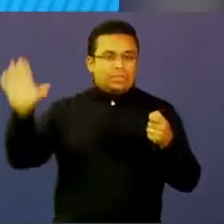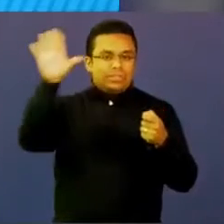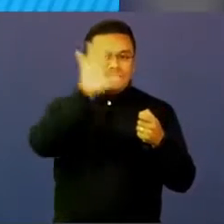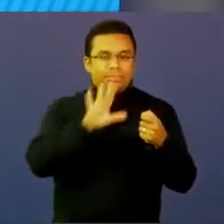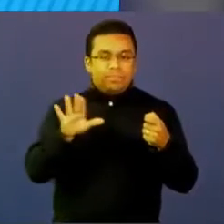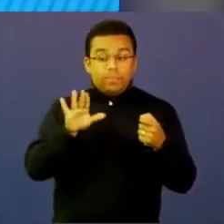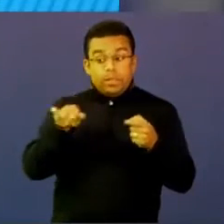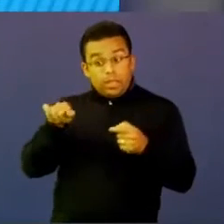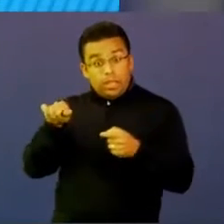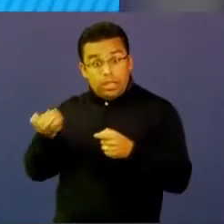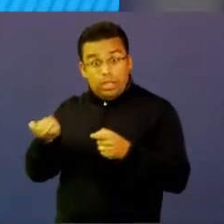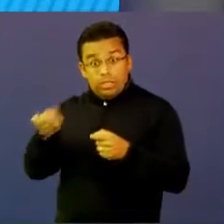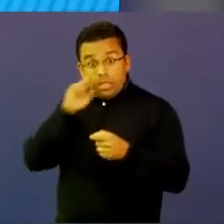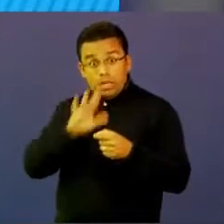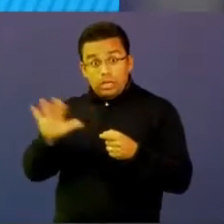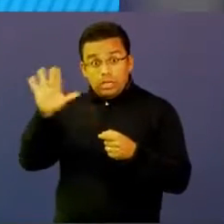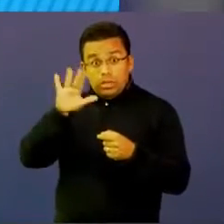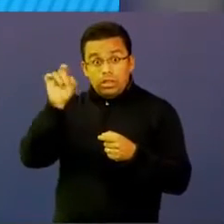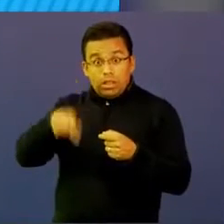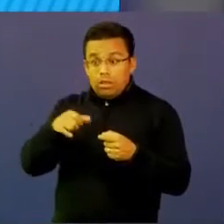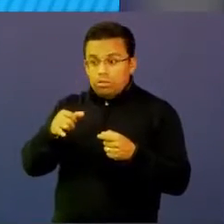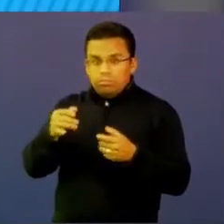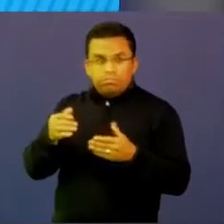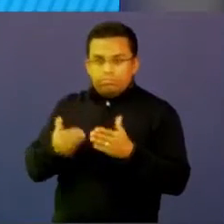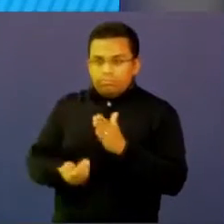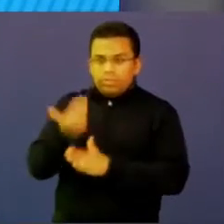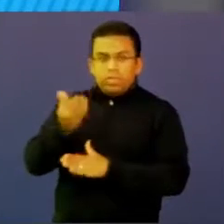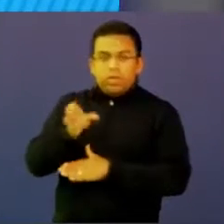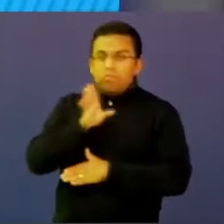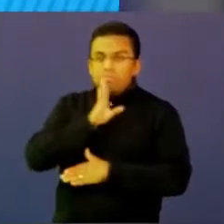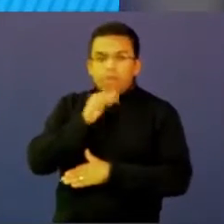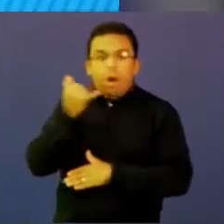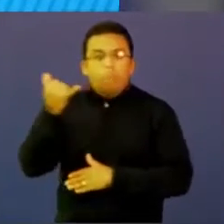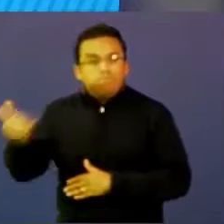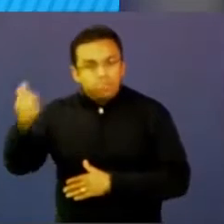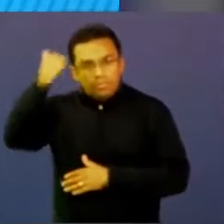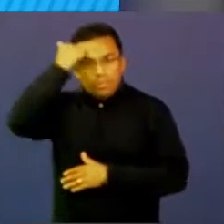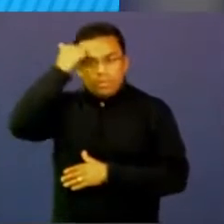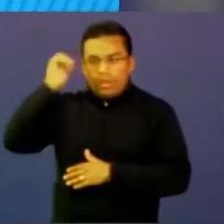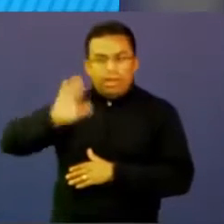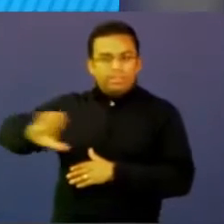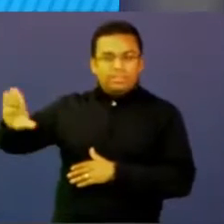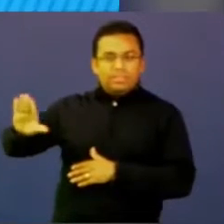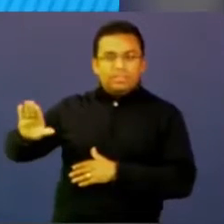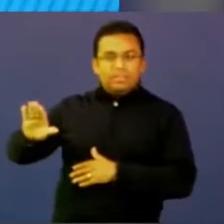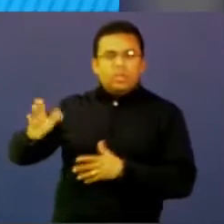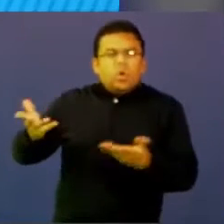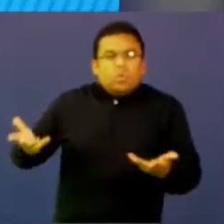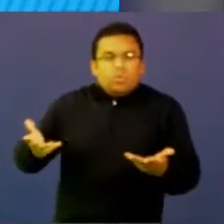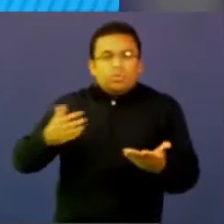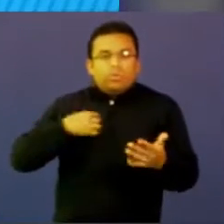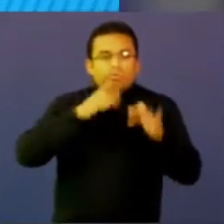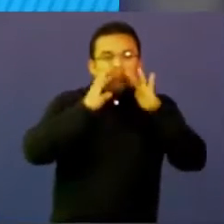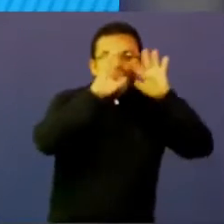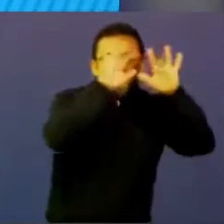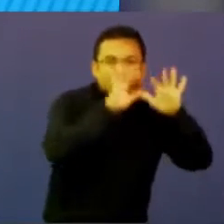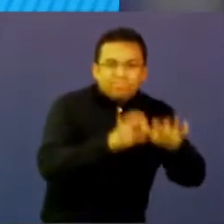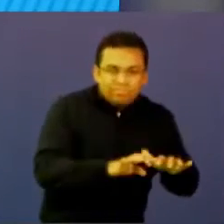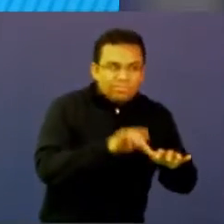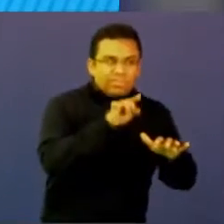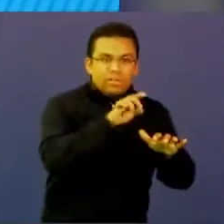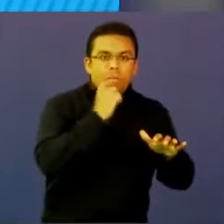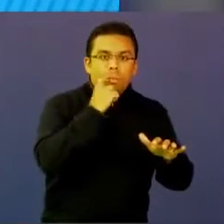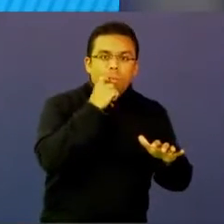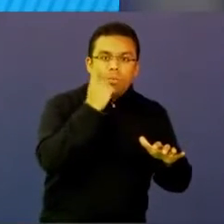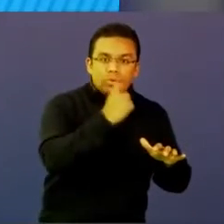momento debe ser un hábito intelectual de un maestro. ¿Con qué frecuencia consulto bases de datos? ¿Qué bases de datos consulto?